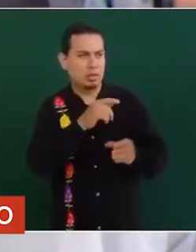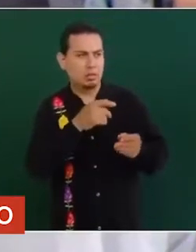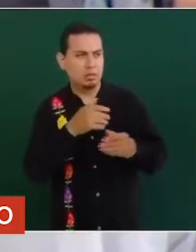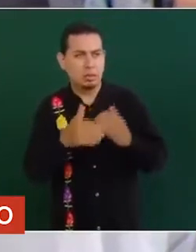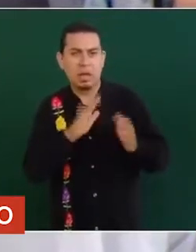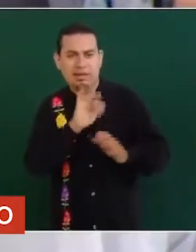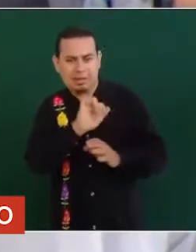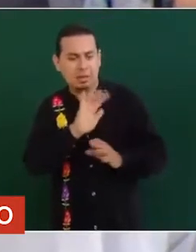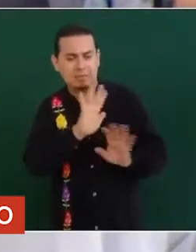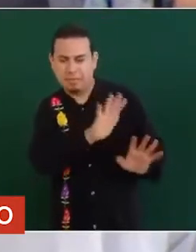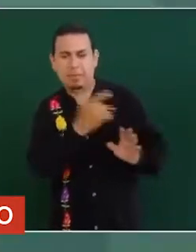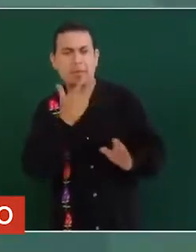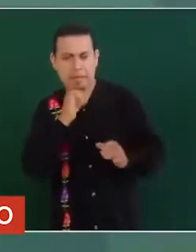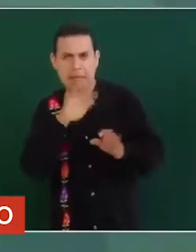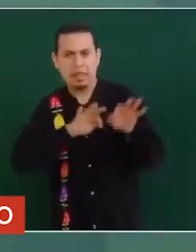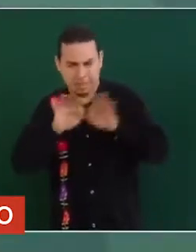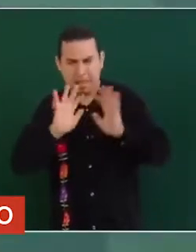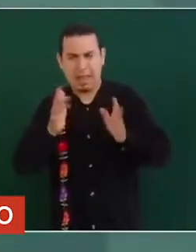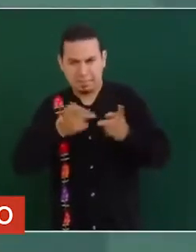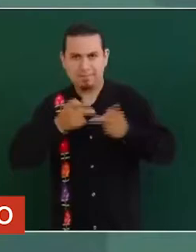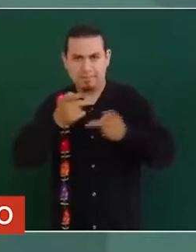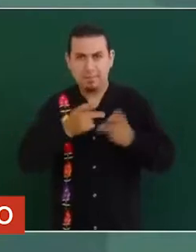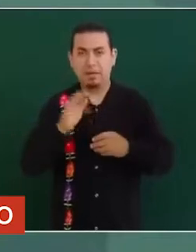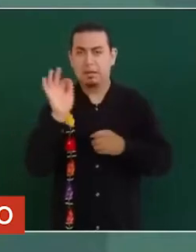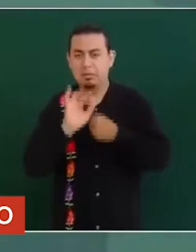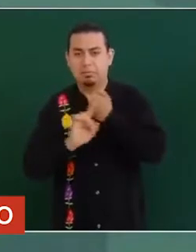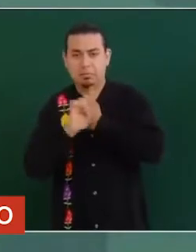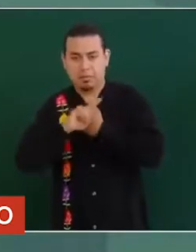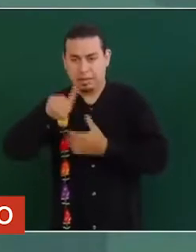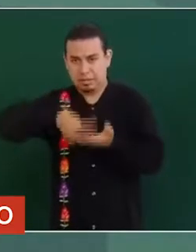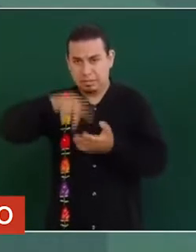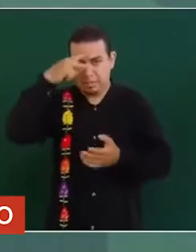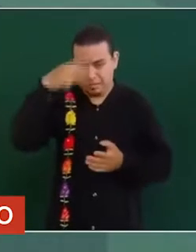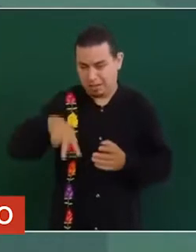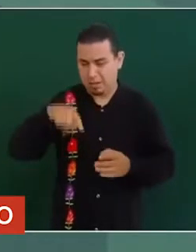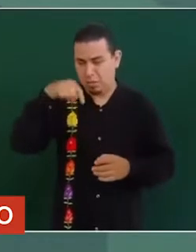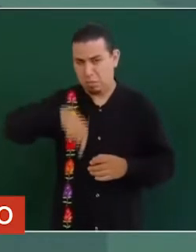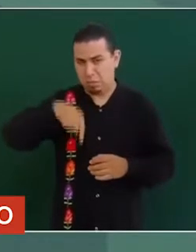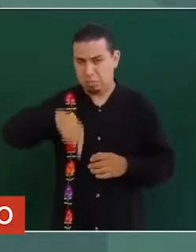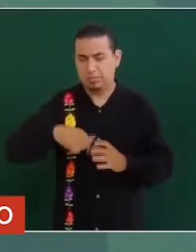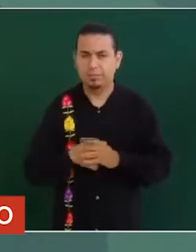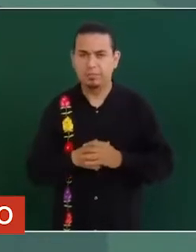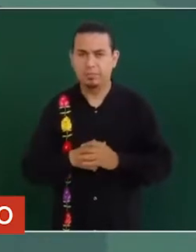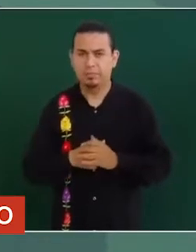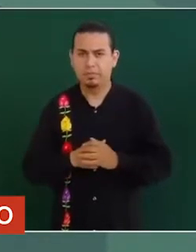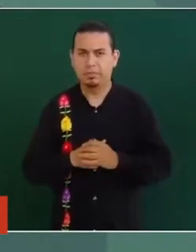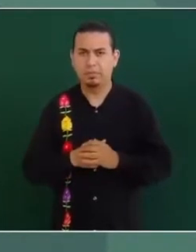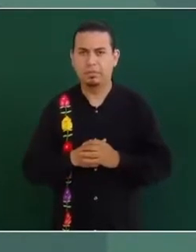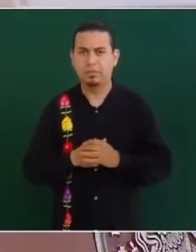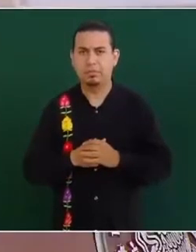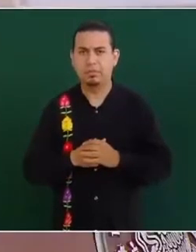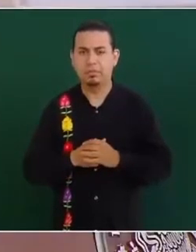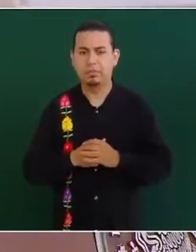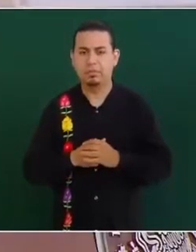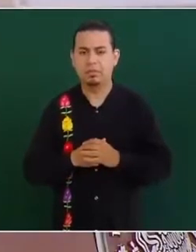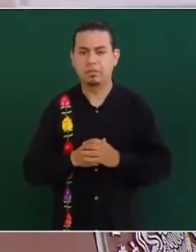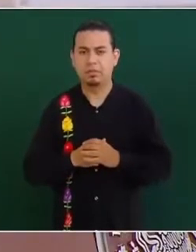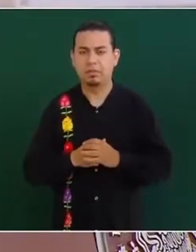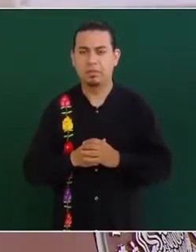estamos trabajando. Si los problemas de México tuvieran que ver